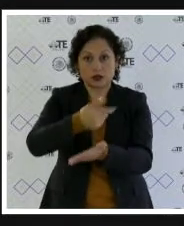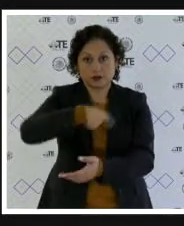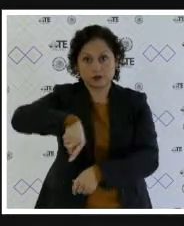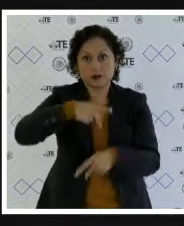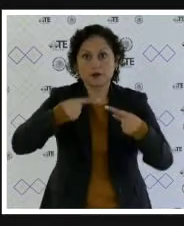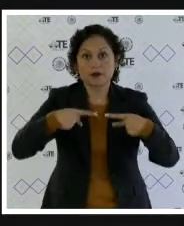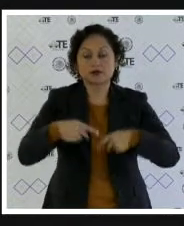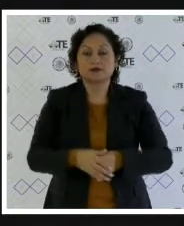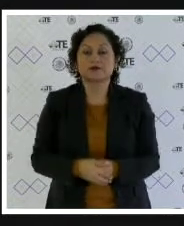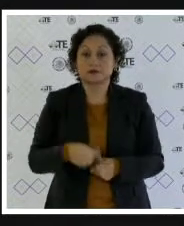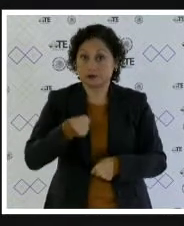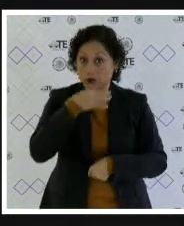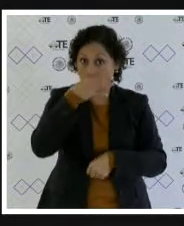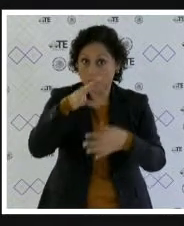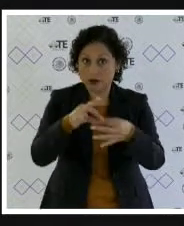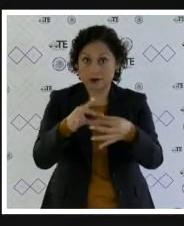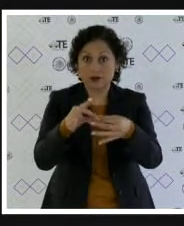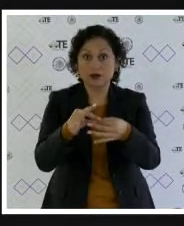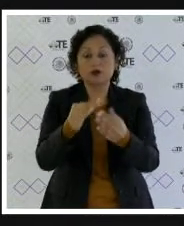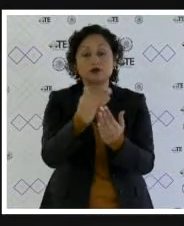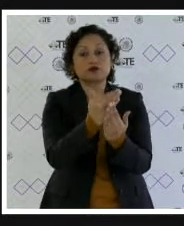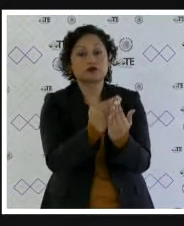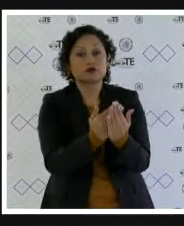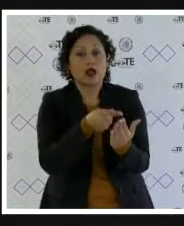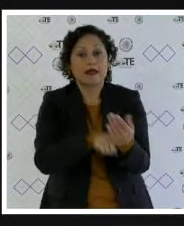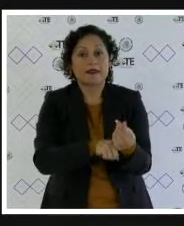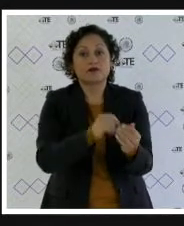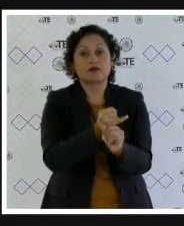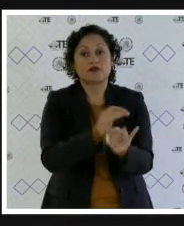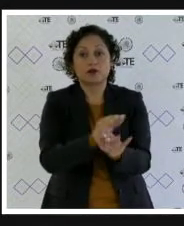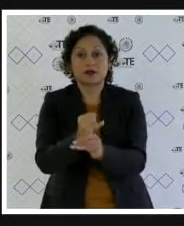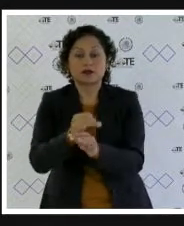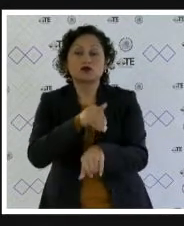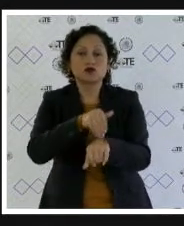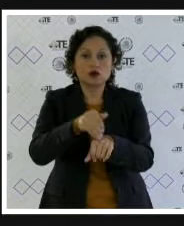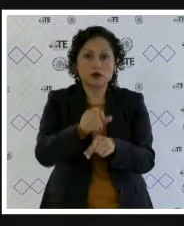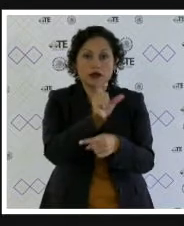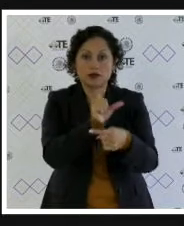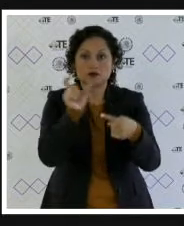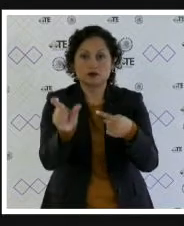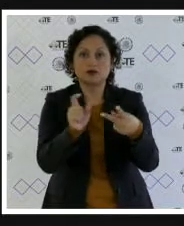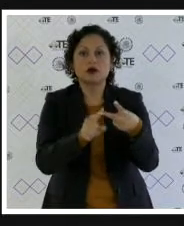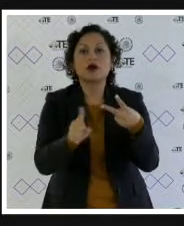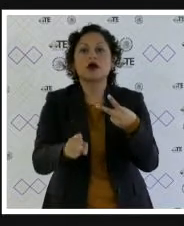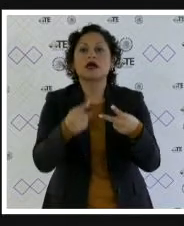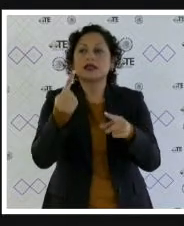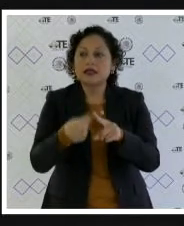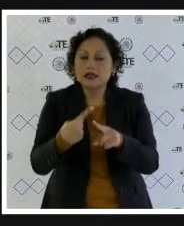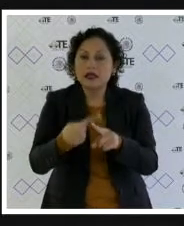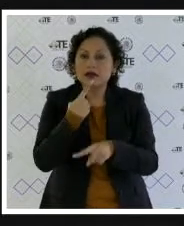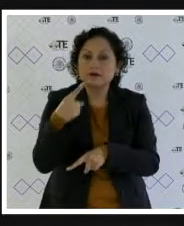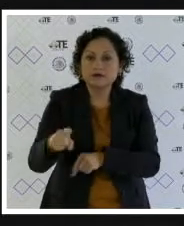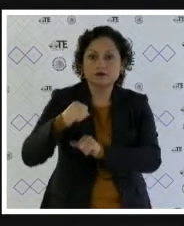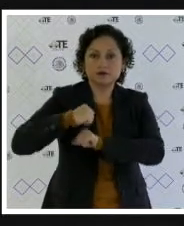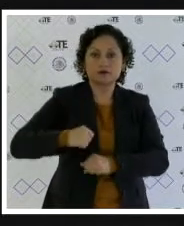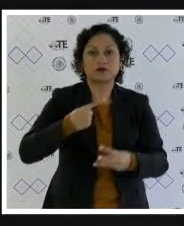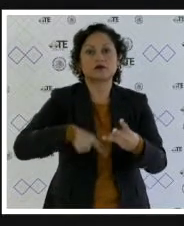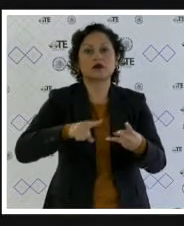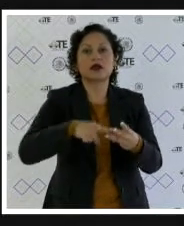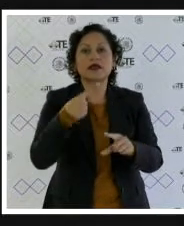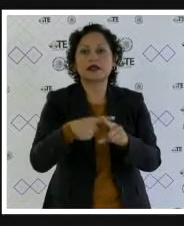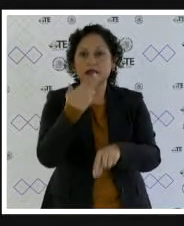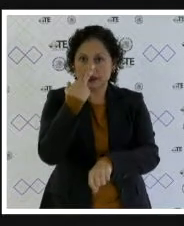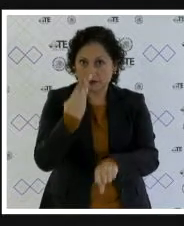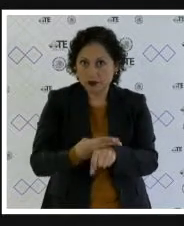Al respecto, les informo que los datos de identificación de los mismos, como son número de expediente, parte actora, autorada responsable y, en su caso,